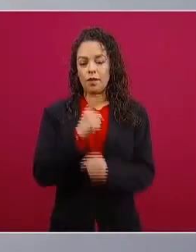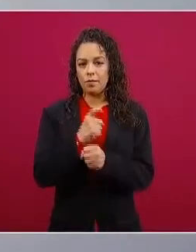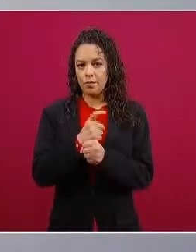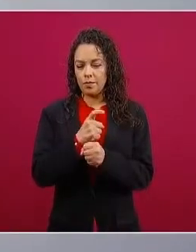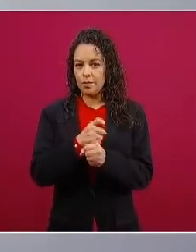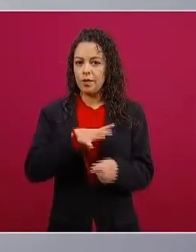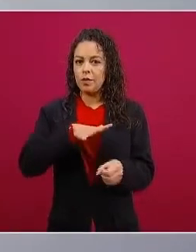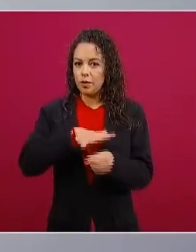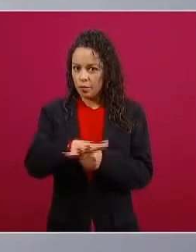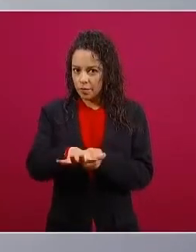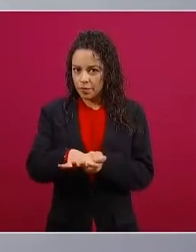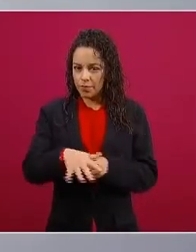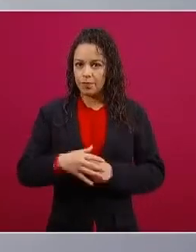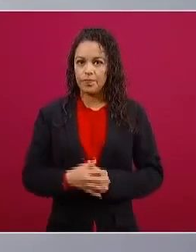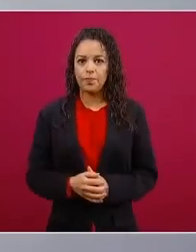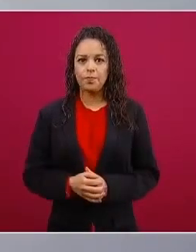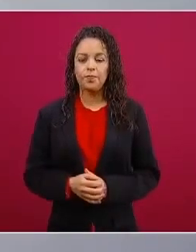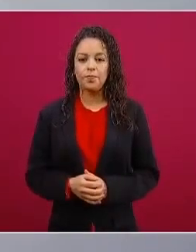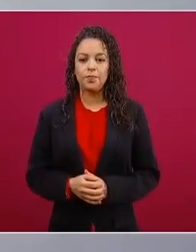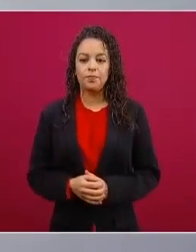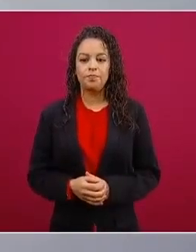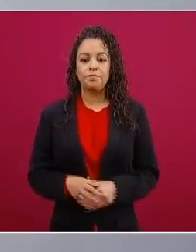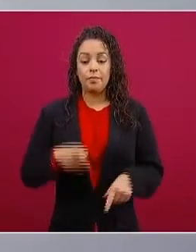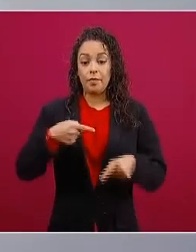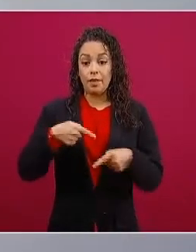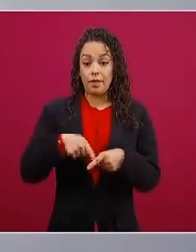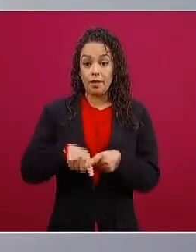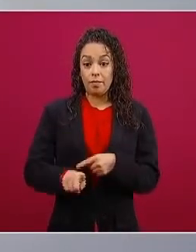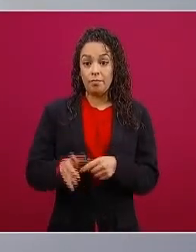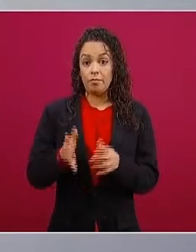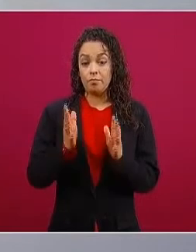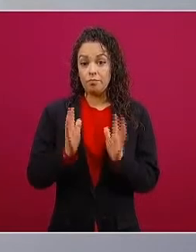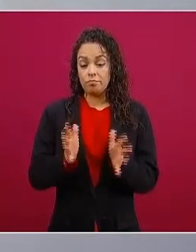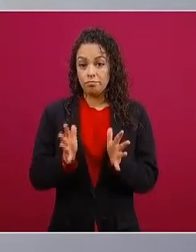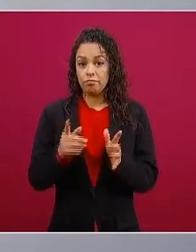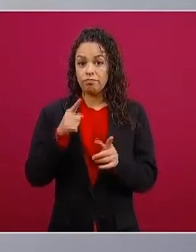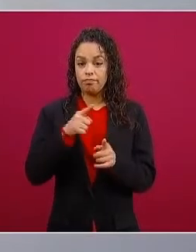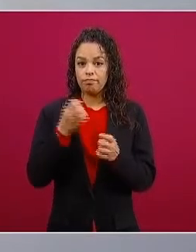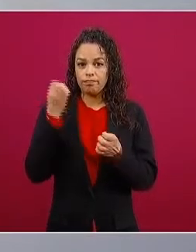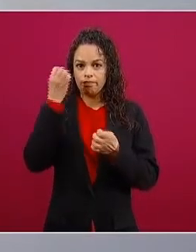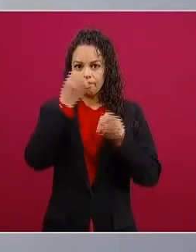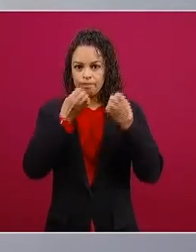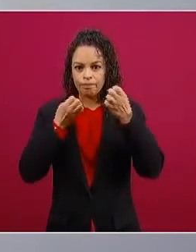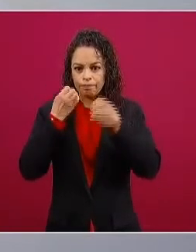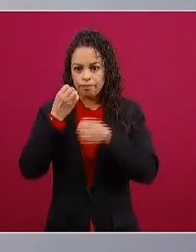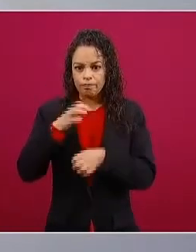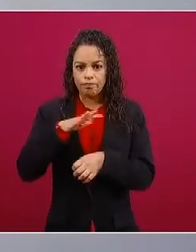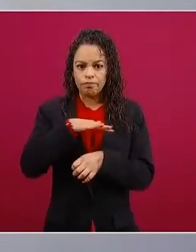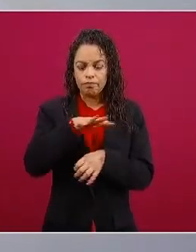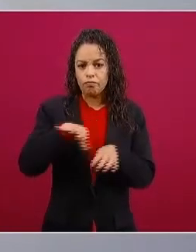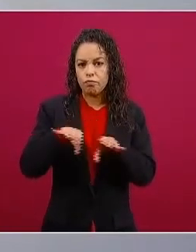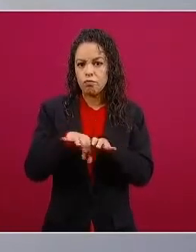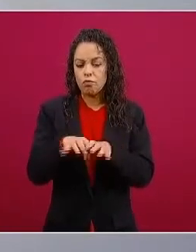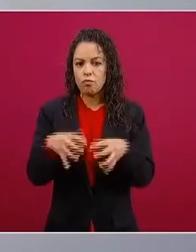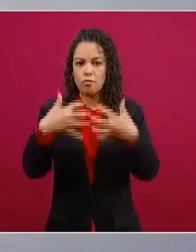inició el trabajo de exploración y producción en 19